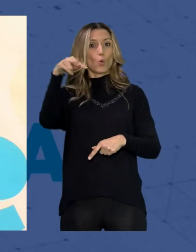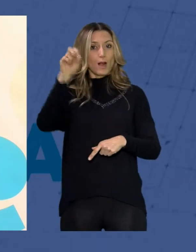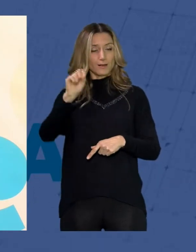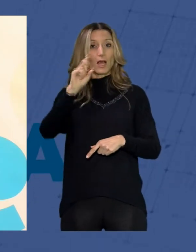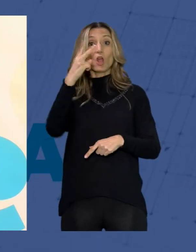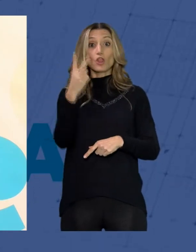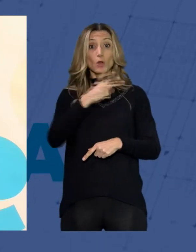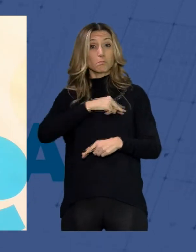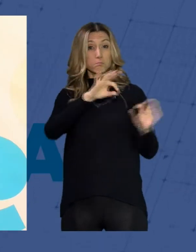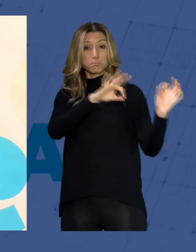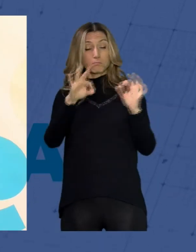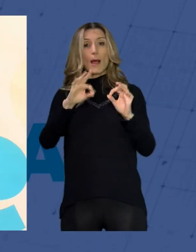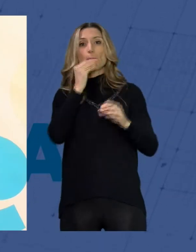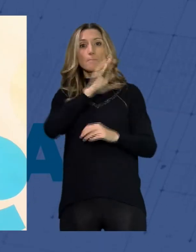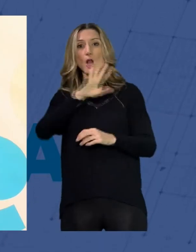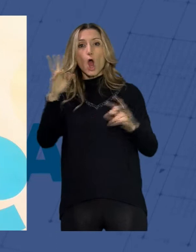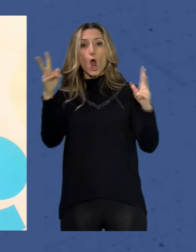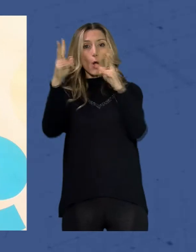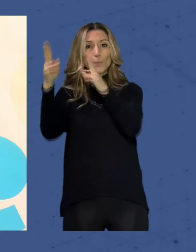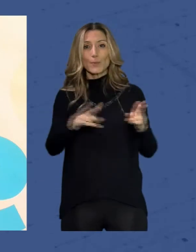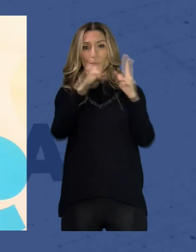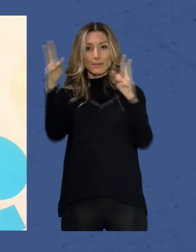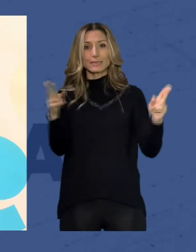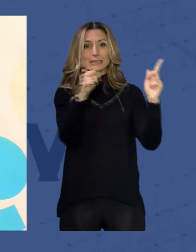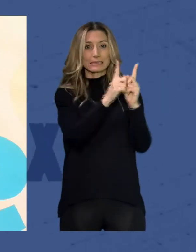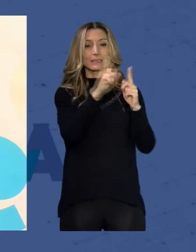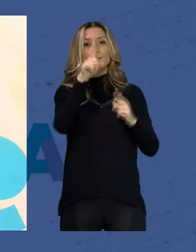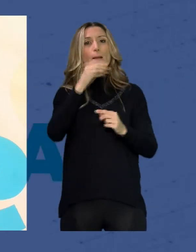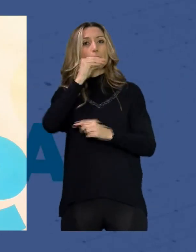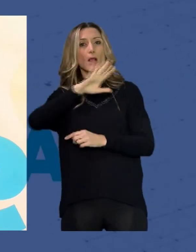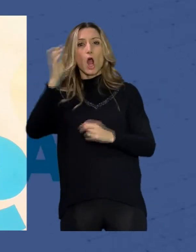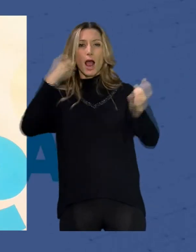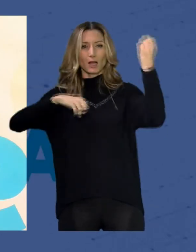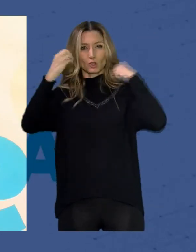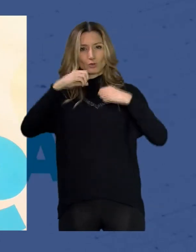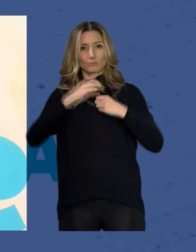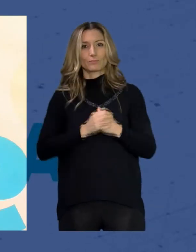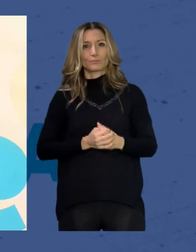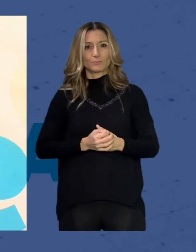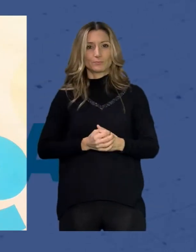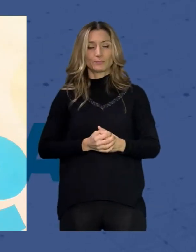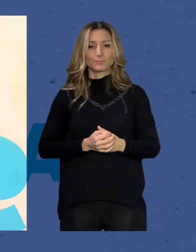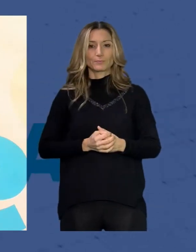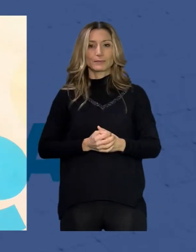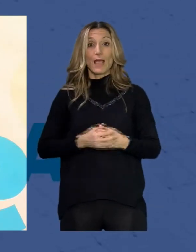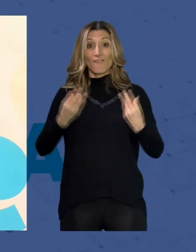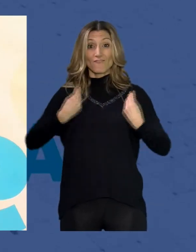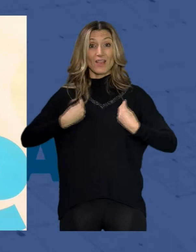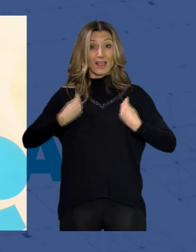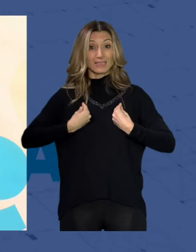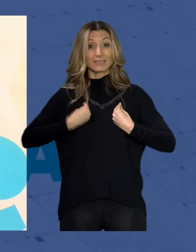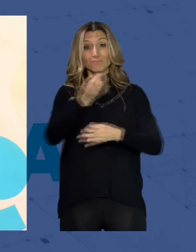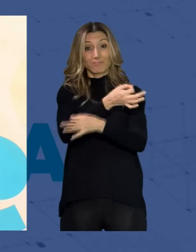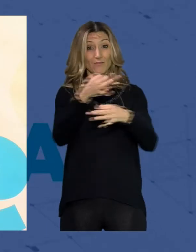a Mejor Miniserie y a Mejor Actor de Miniserie con Carla E. Lehalde. Vidas Perfectas